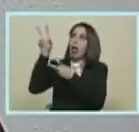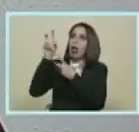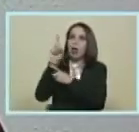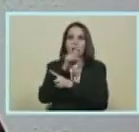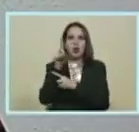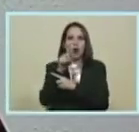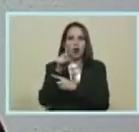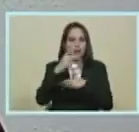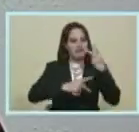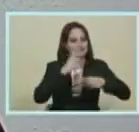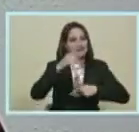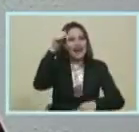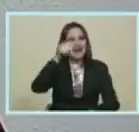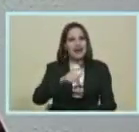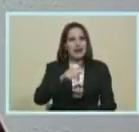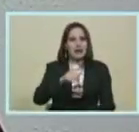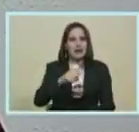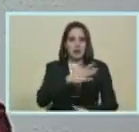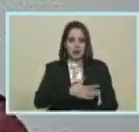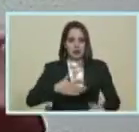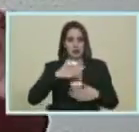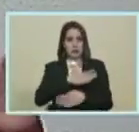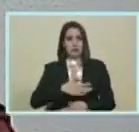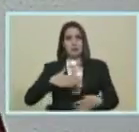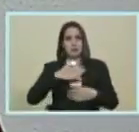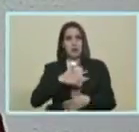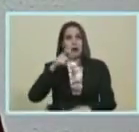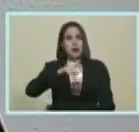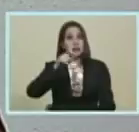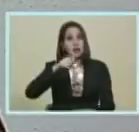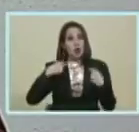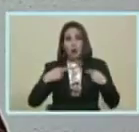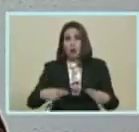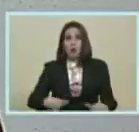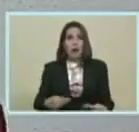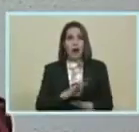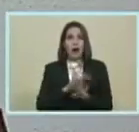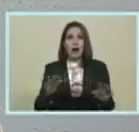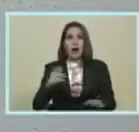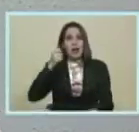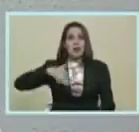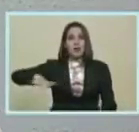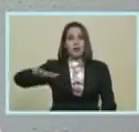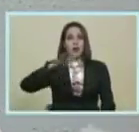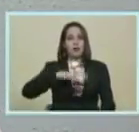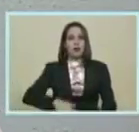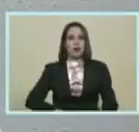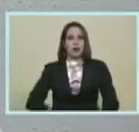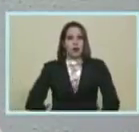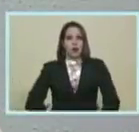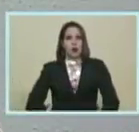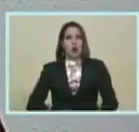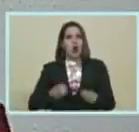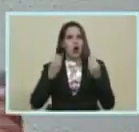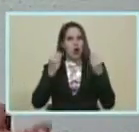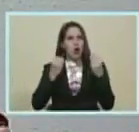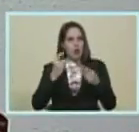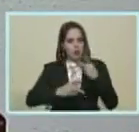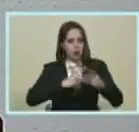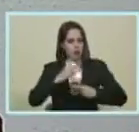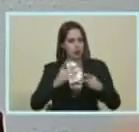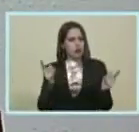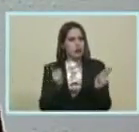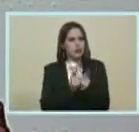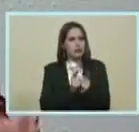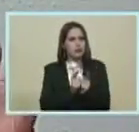necesitamos Garantizar Para la satisfacción De las necesidades Humanas Básicas De nuestro pueblo Estimular La producción Pequeña